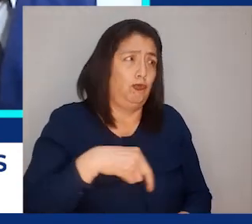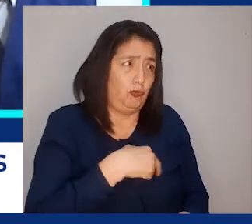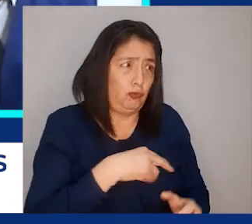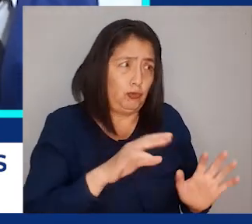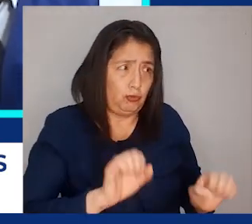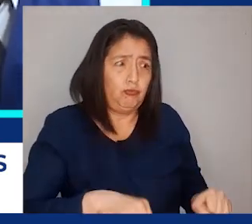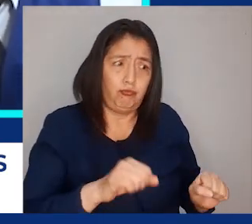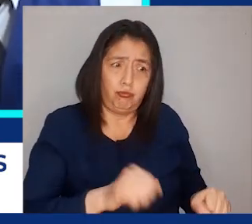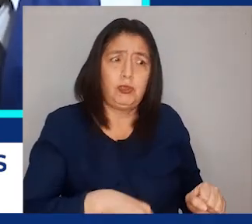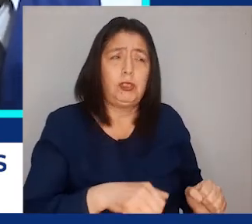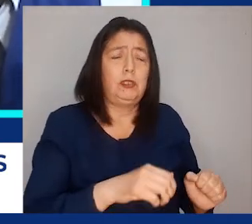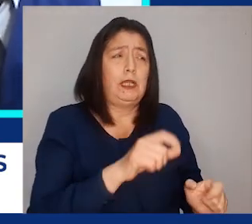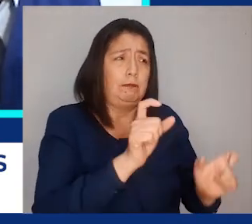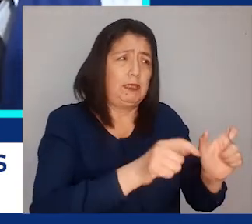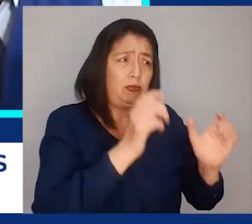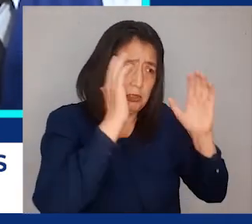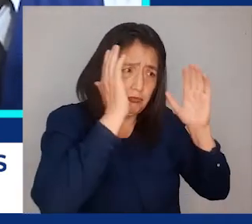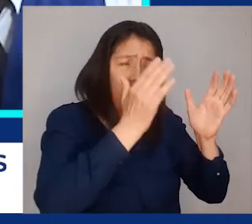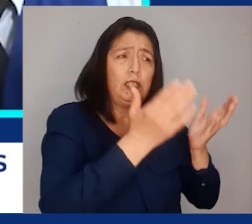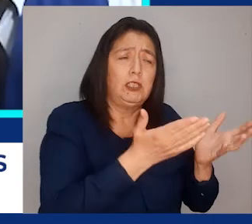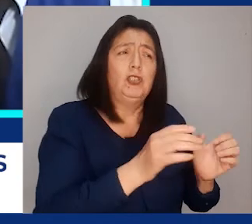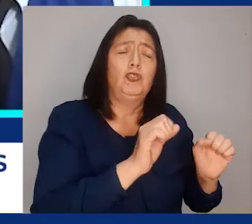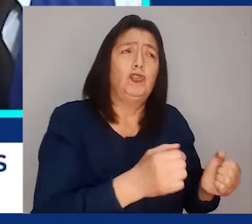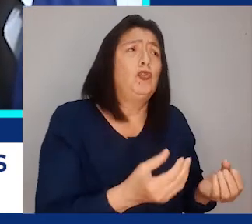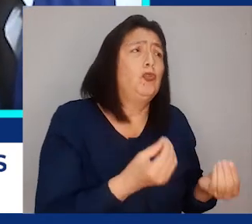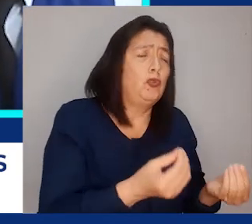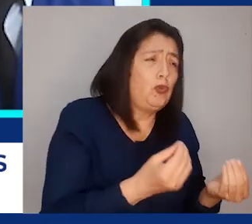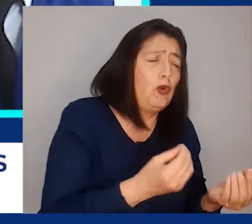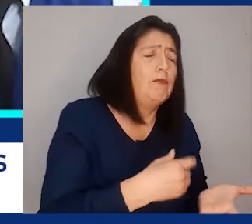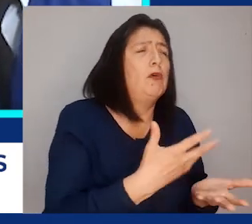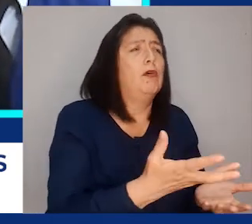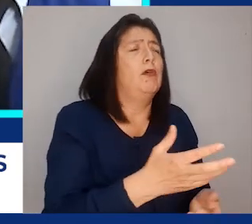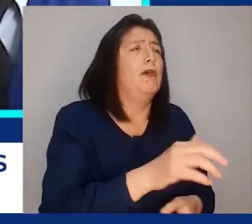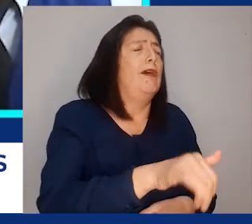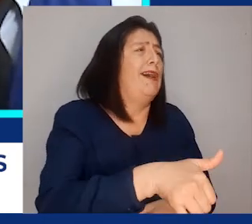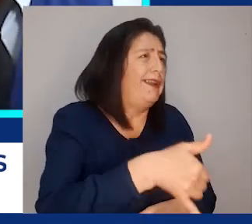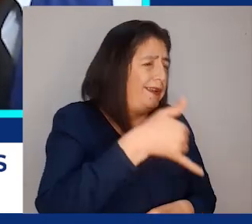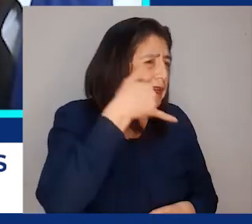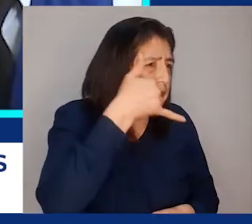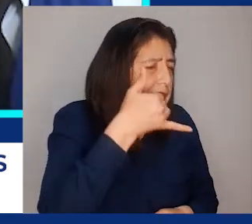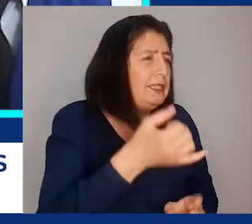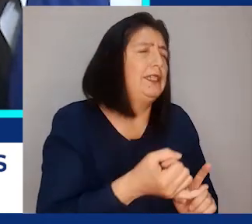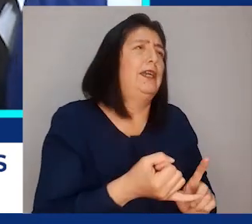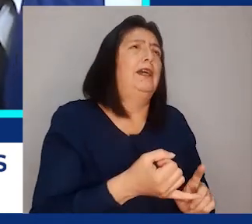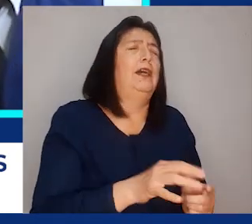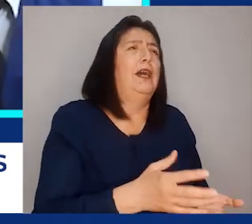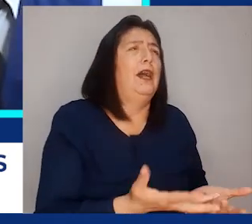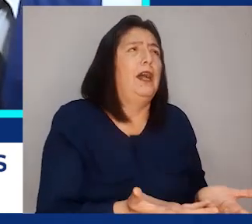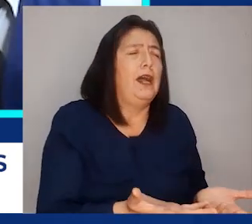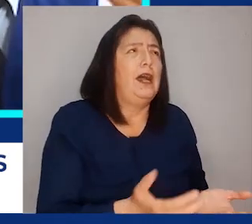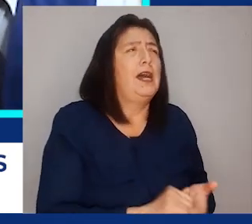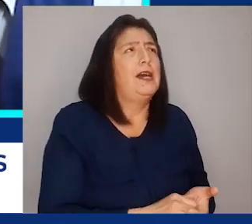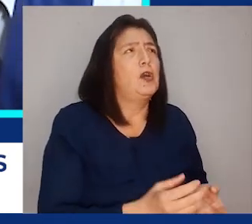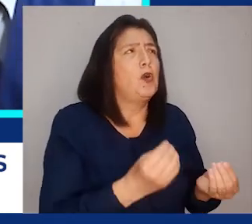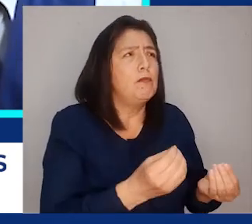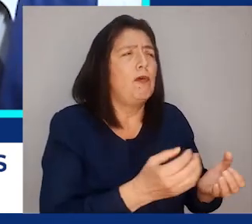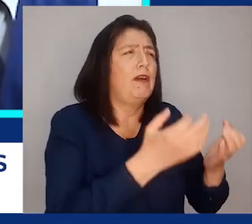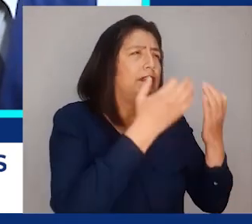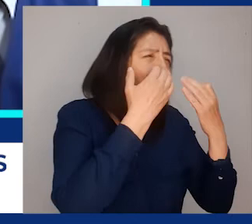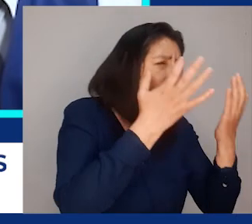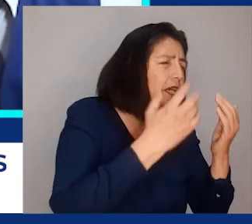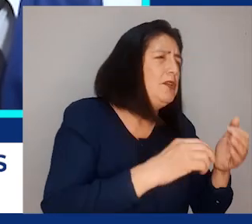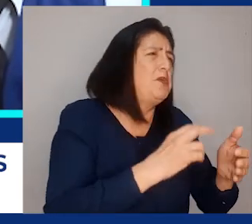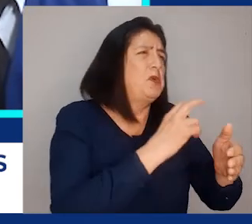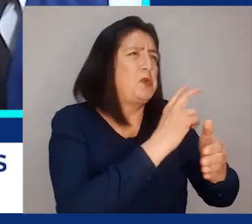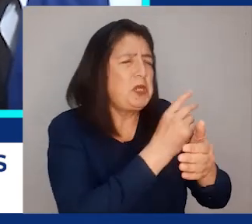tenido una atención remota a través de las líneas de emergencia, a través de las redes